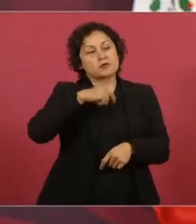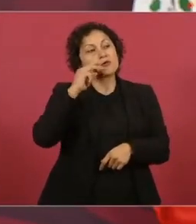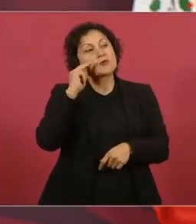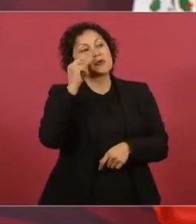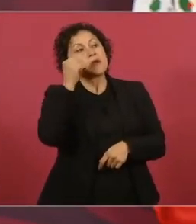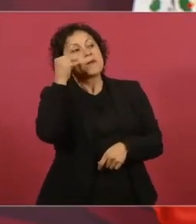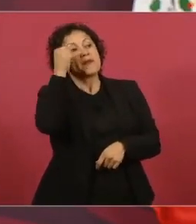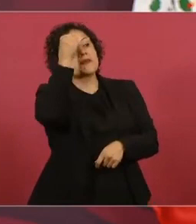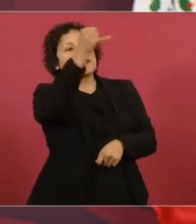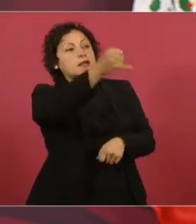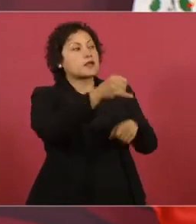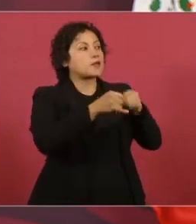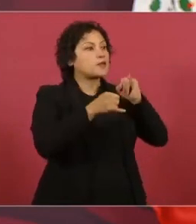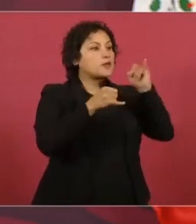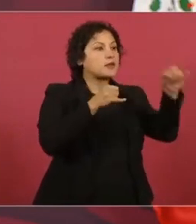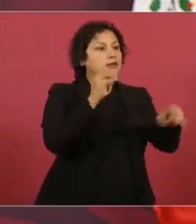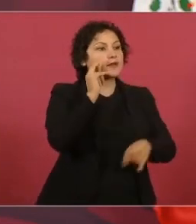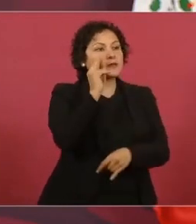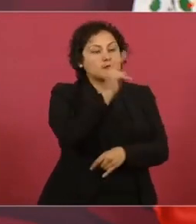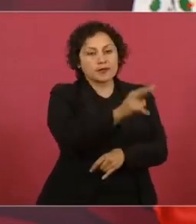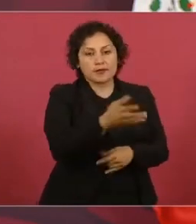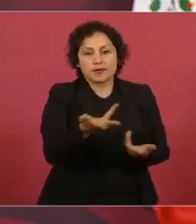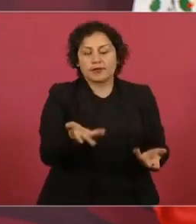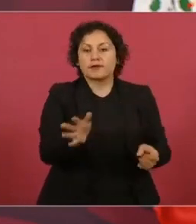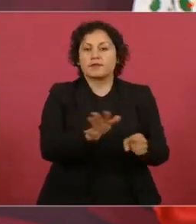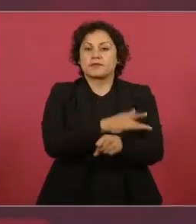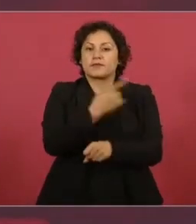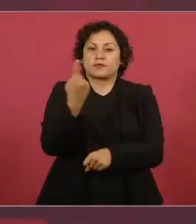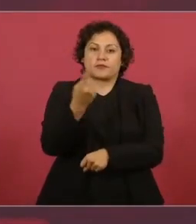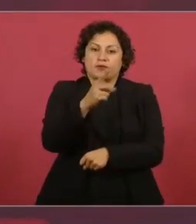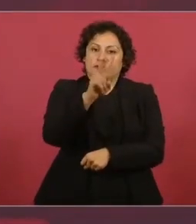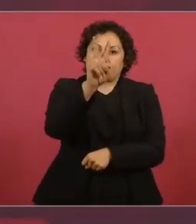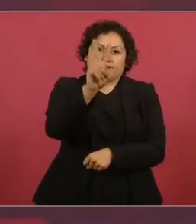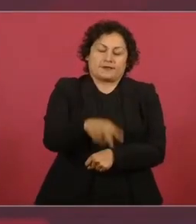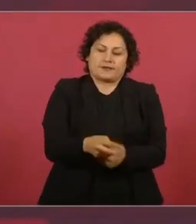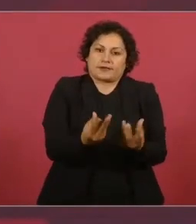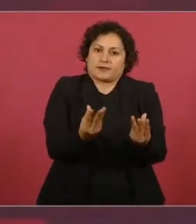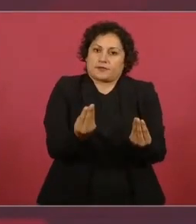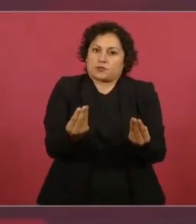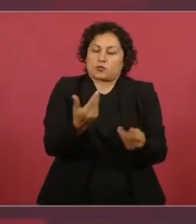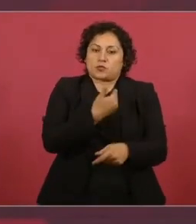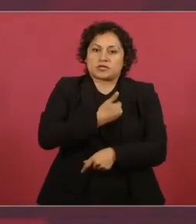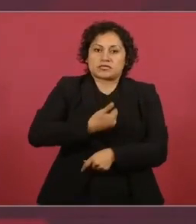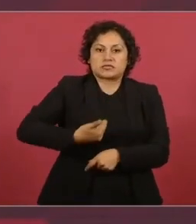como eran varios jefes de Estado,